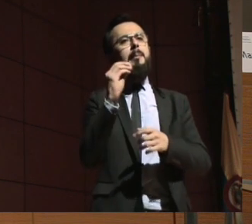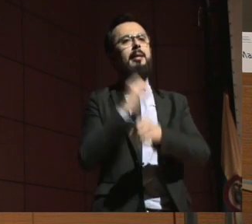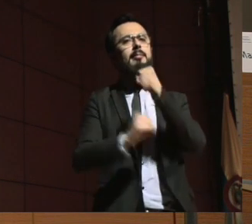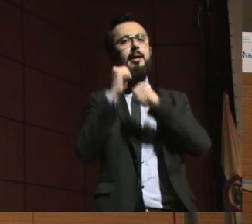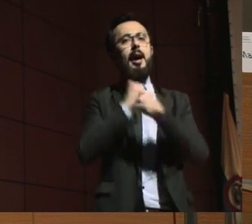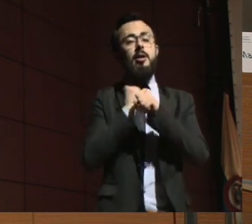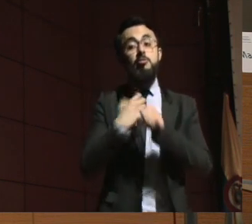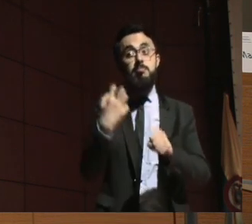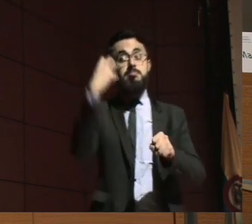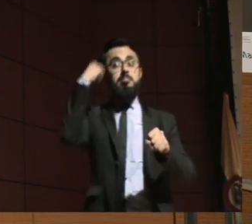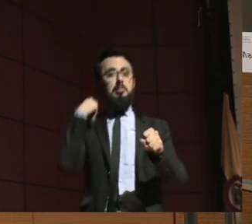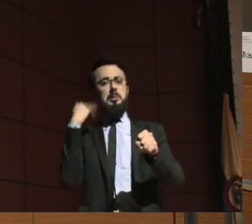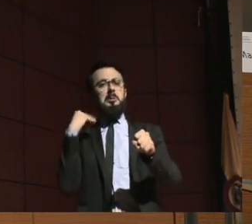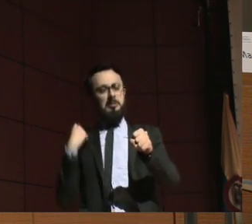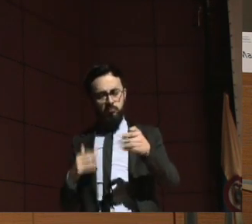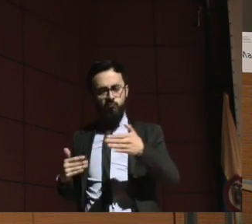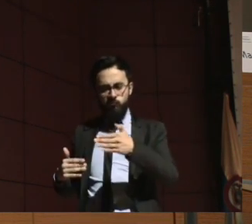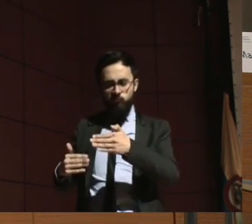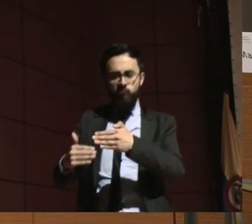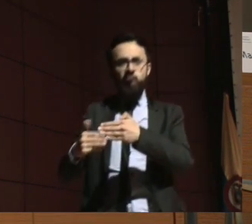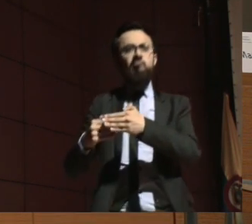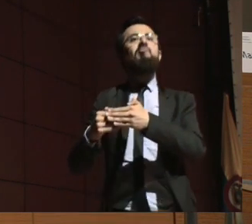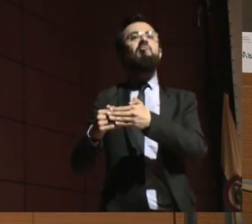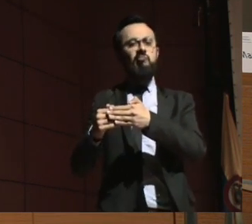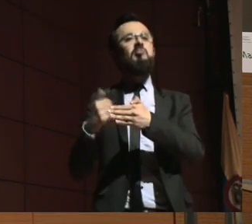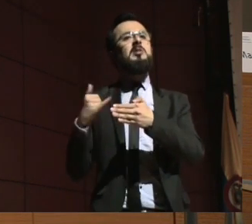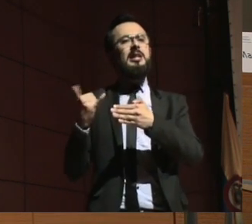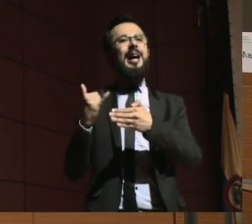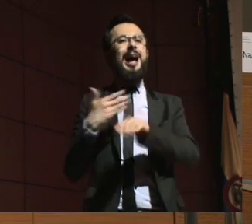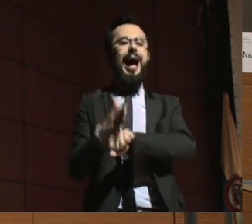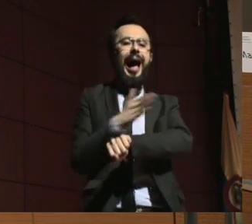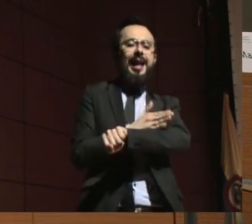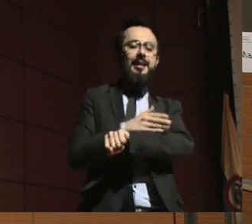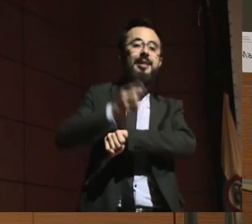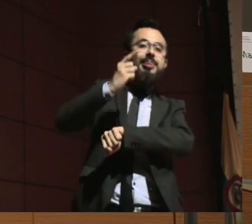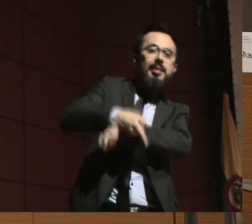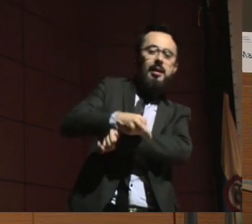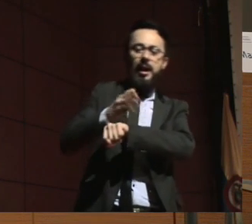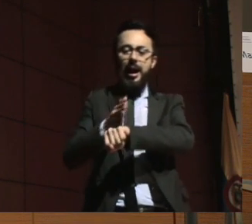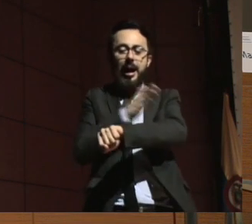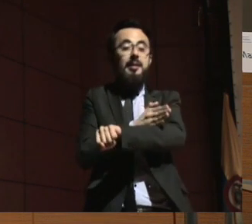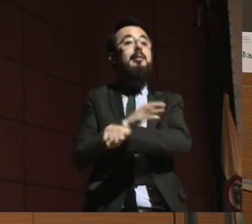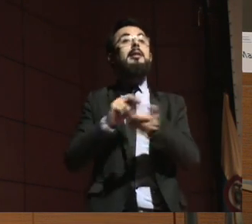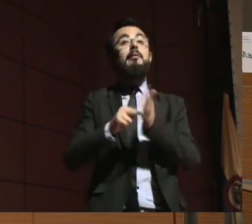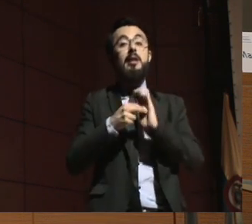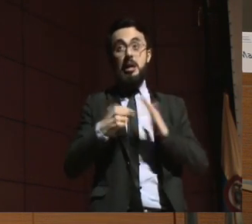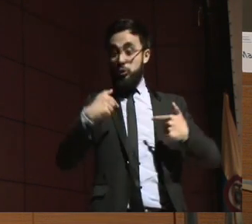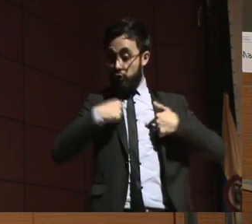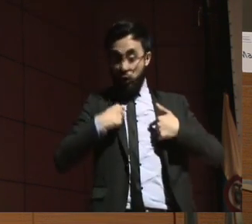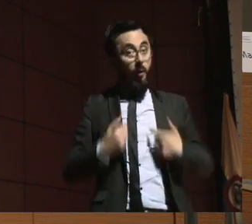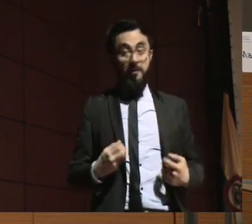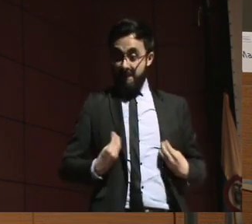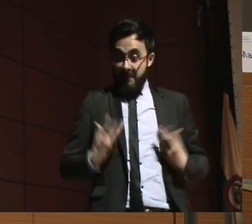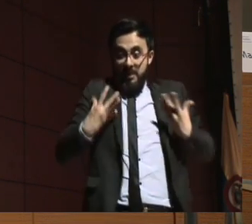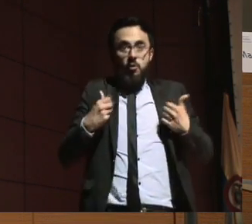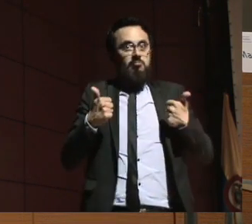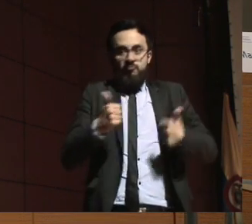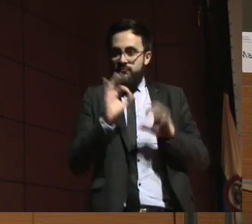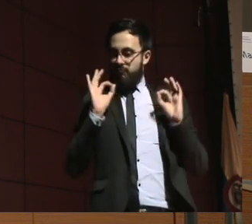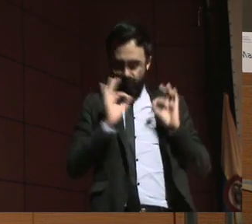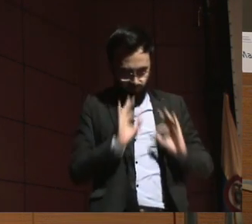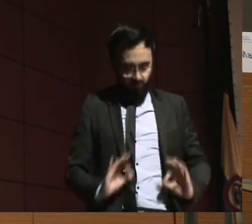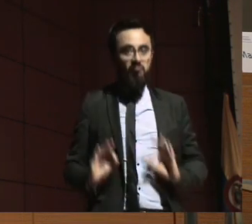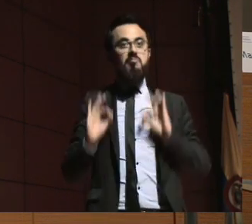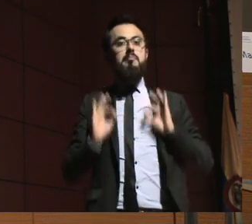años de las directivas anticipadas que no son otra cosa sino dar instrucciones sobre qué es lo que debe pasar en el